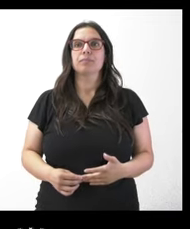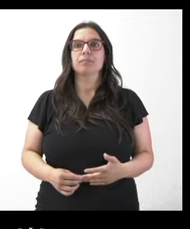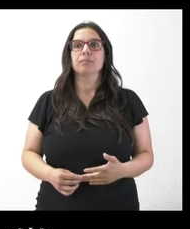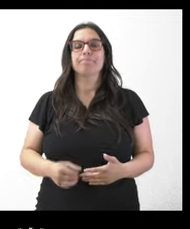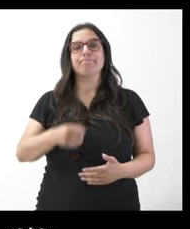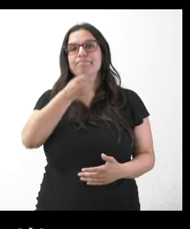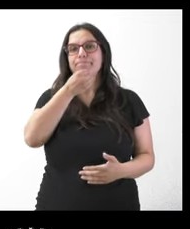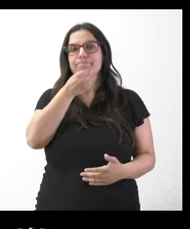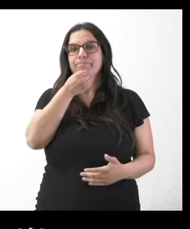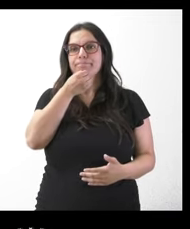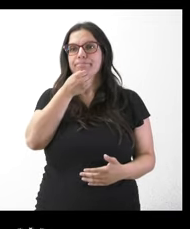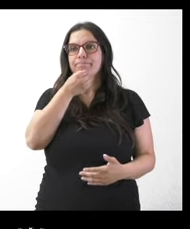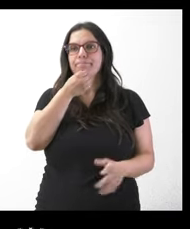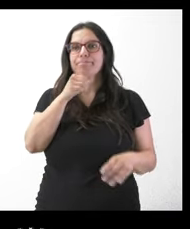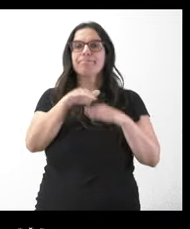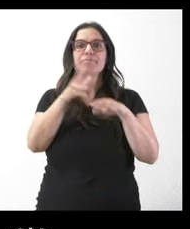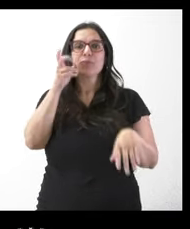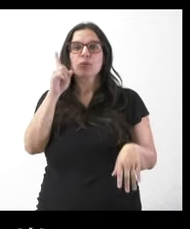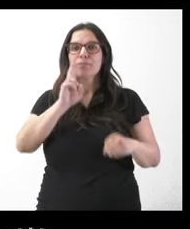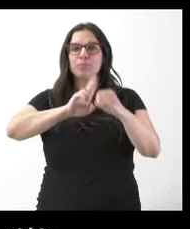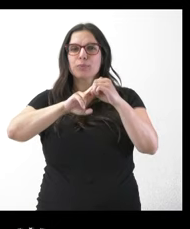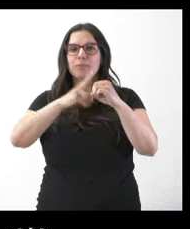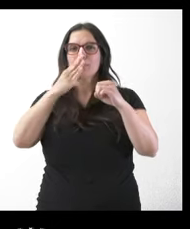Carlos no te escuchamos estás muteado